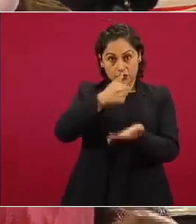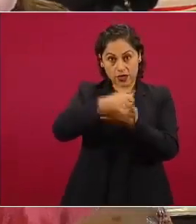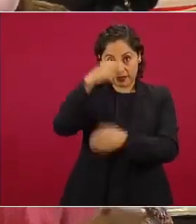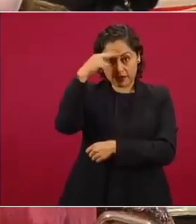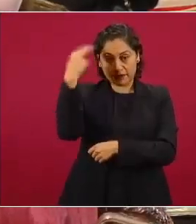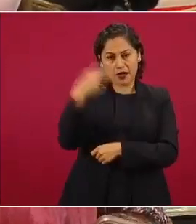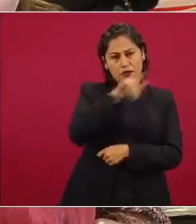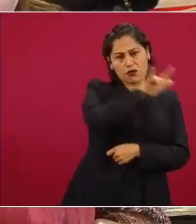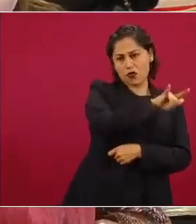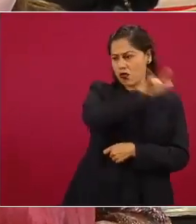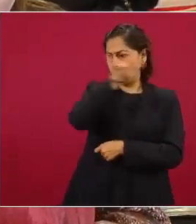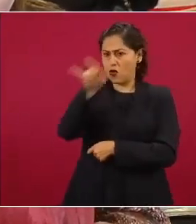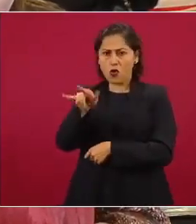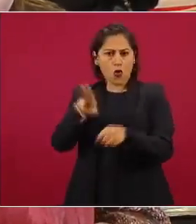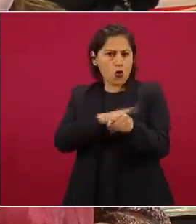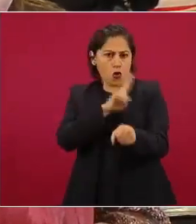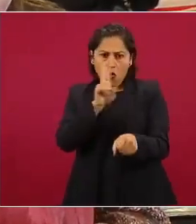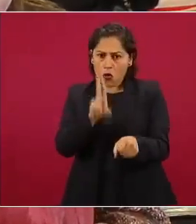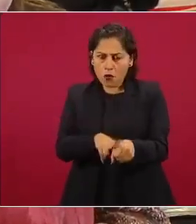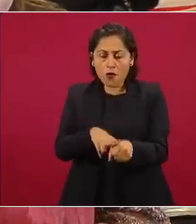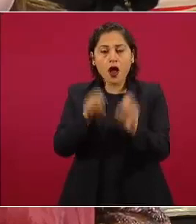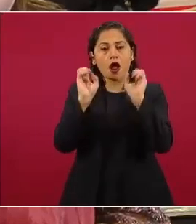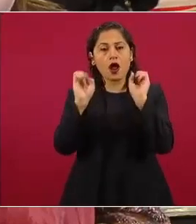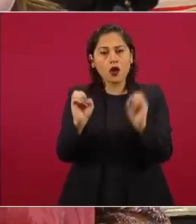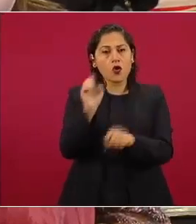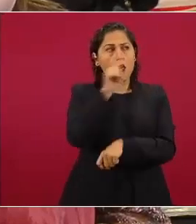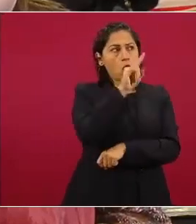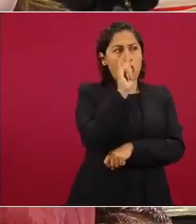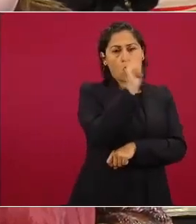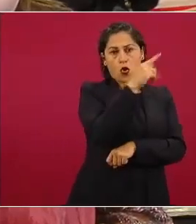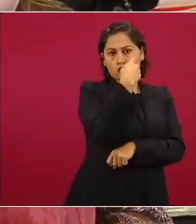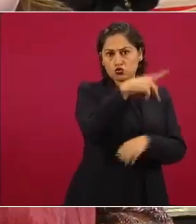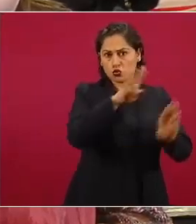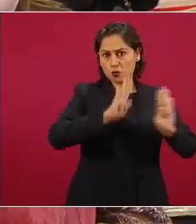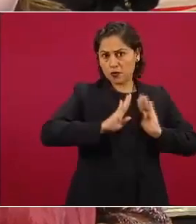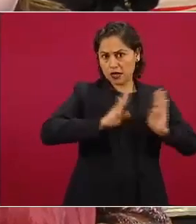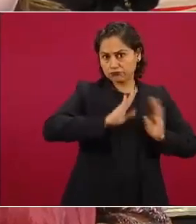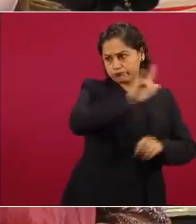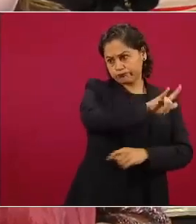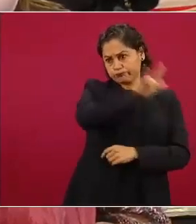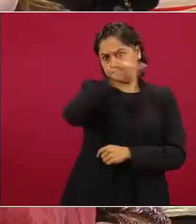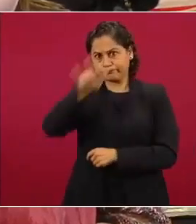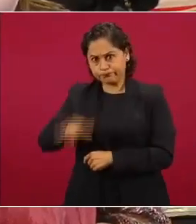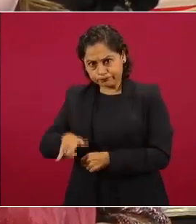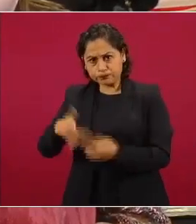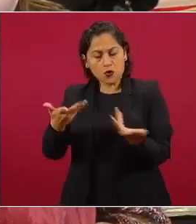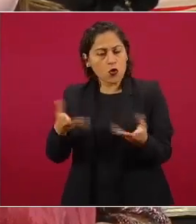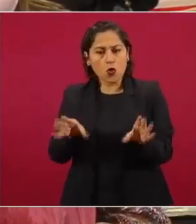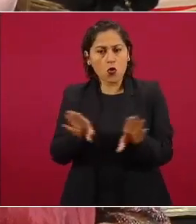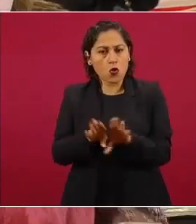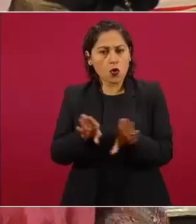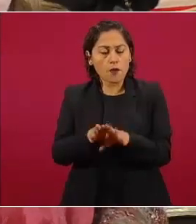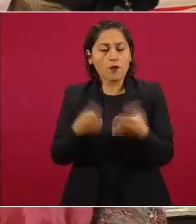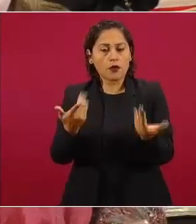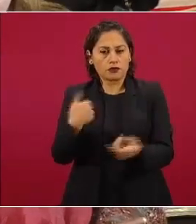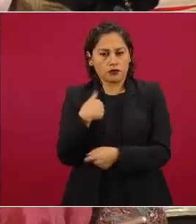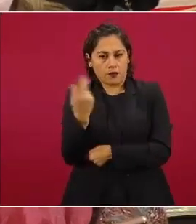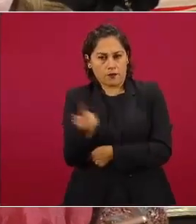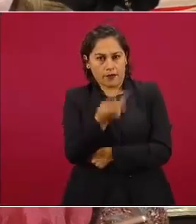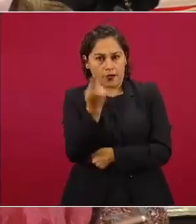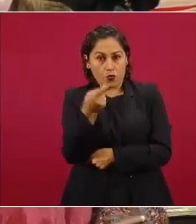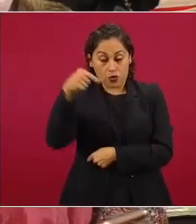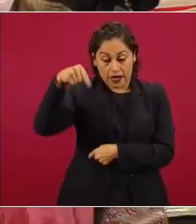comercial regresa en un avión de la de la fuerza armada hay alguna también investigación militar